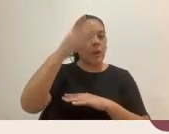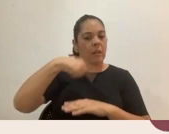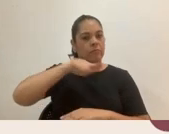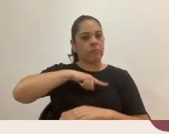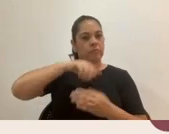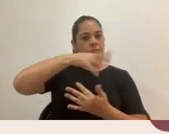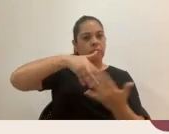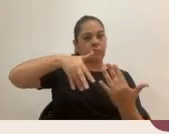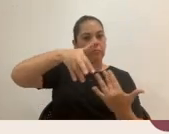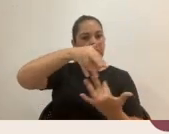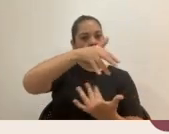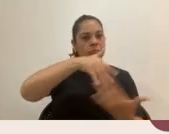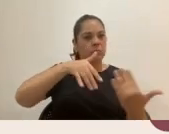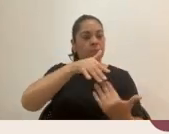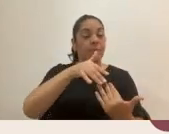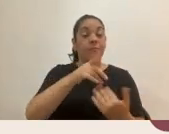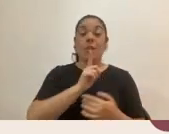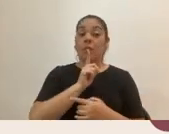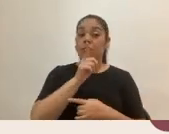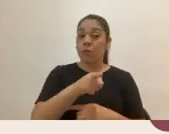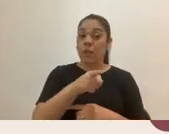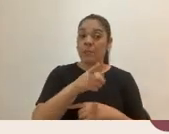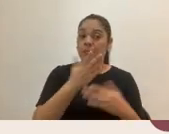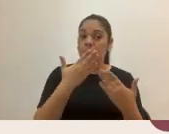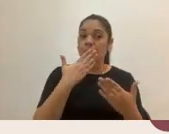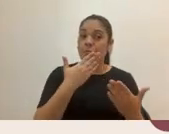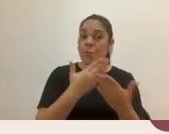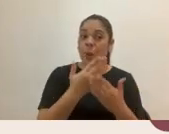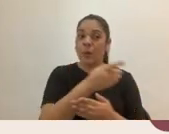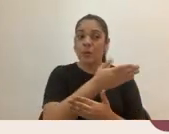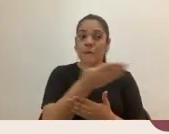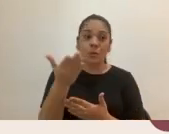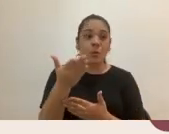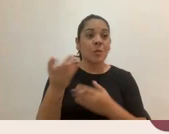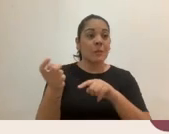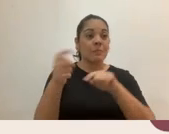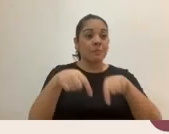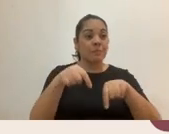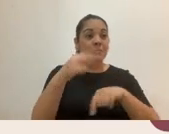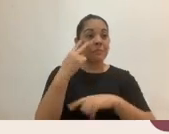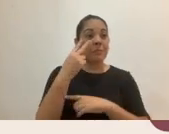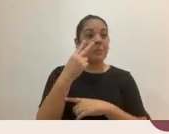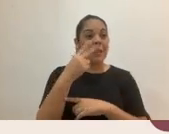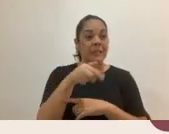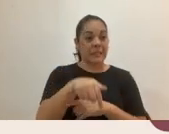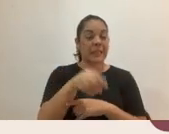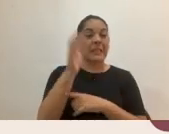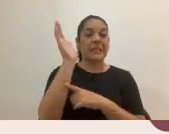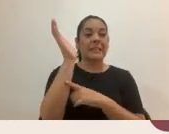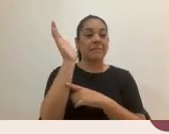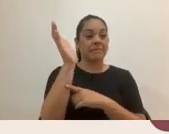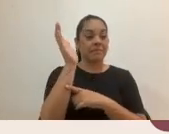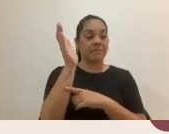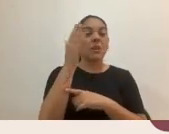Entonces, es realmente muy positivo que ustedes estén el día de hoy acompañando este espacio, porque lo que